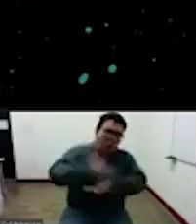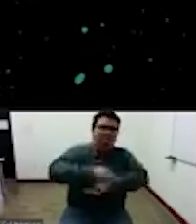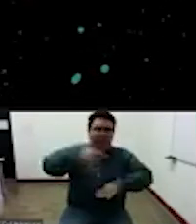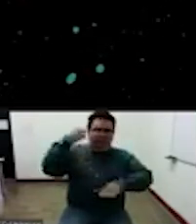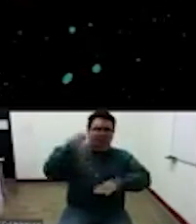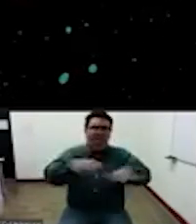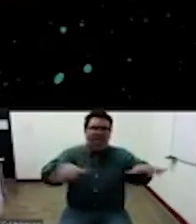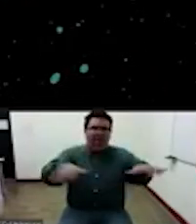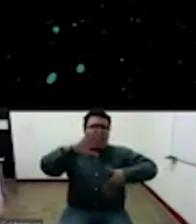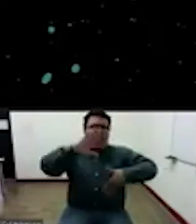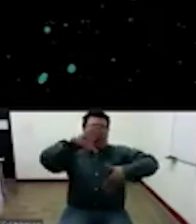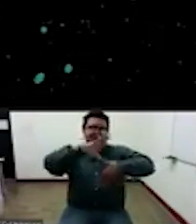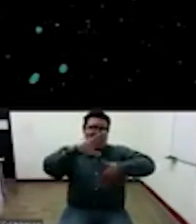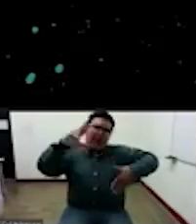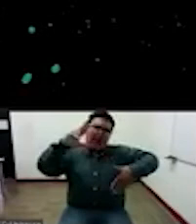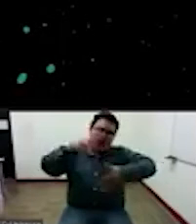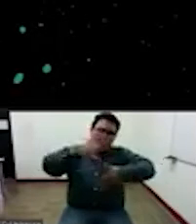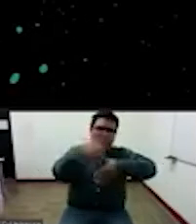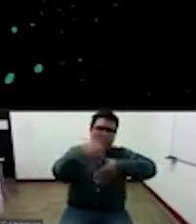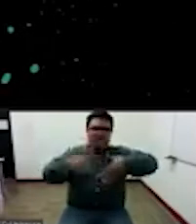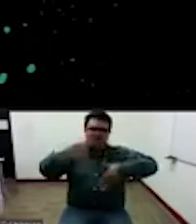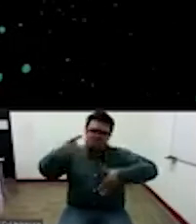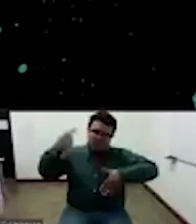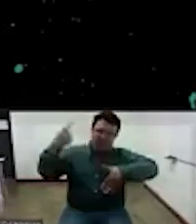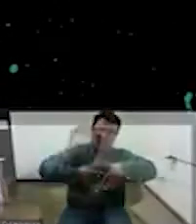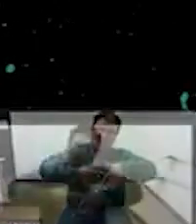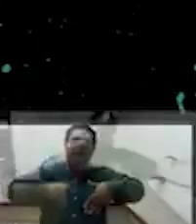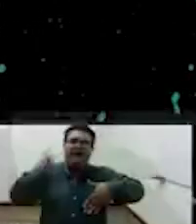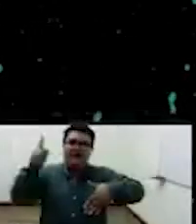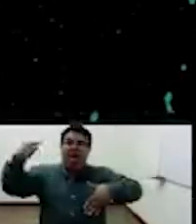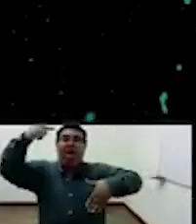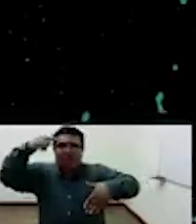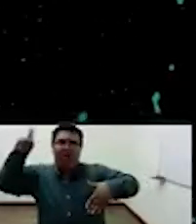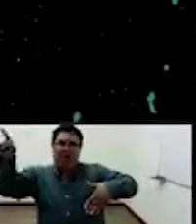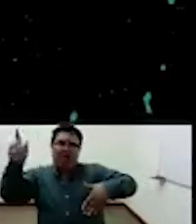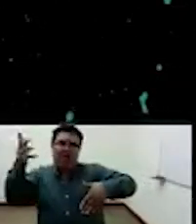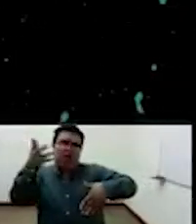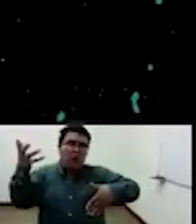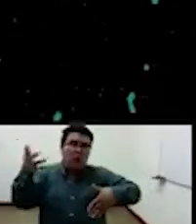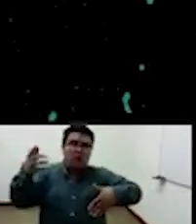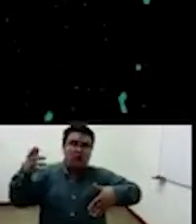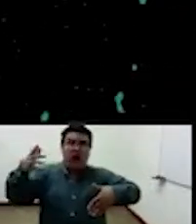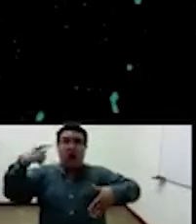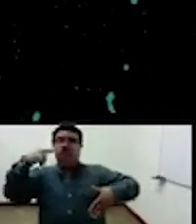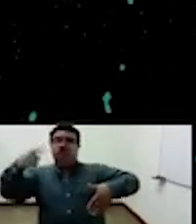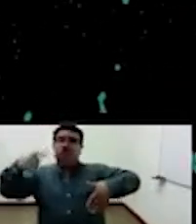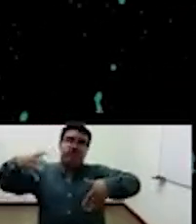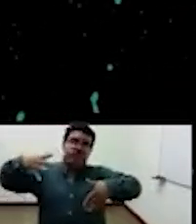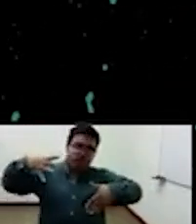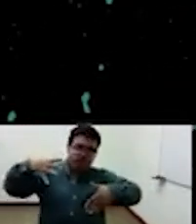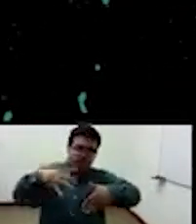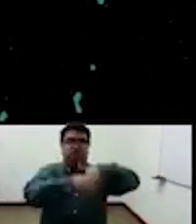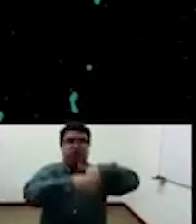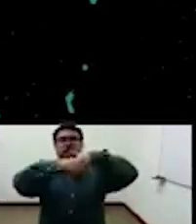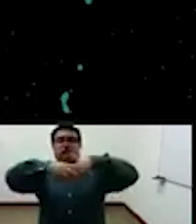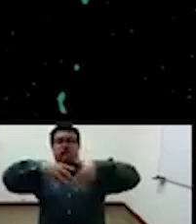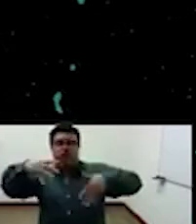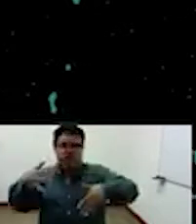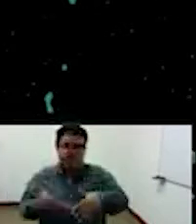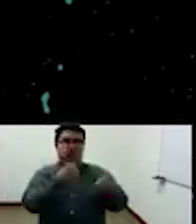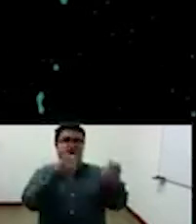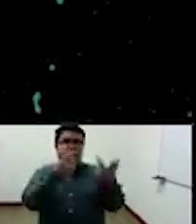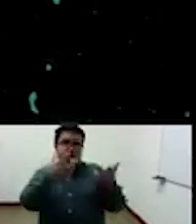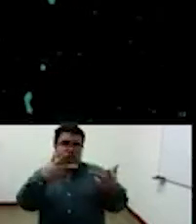por medio de la de lo que ellos denominaron el descubrimiento la conquista entre